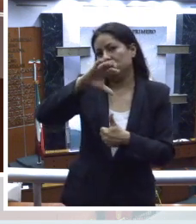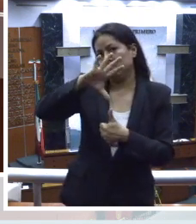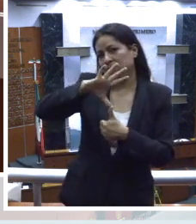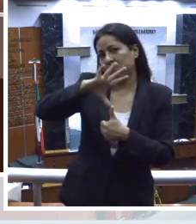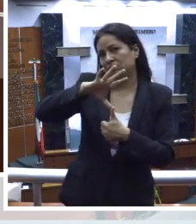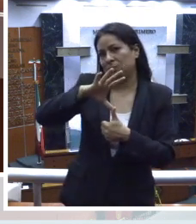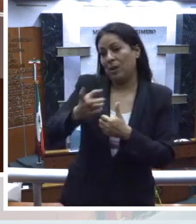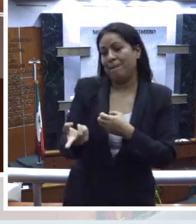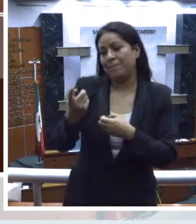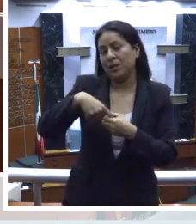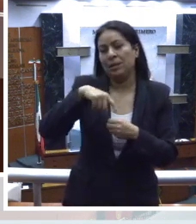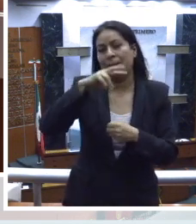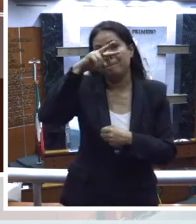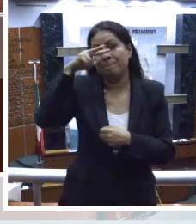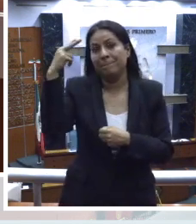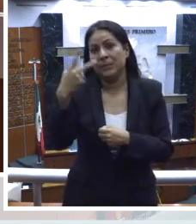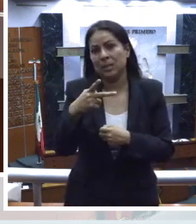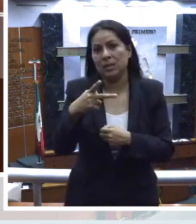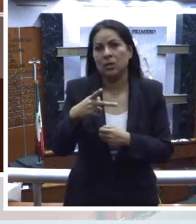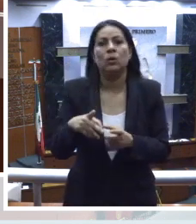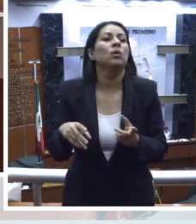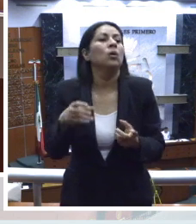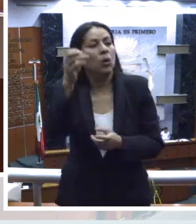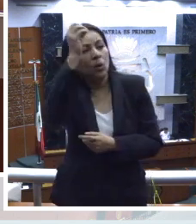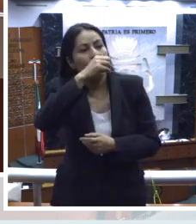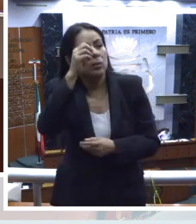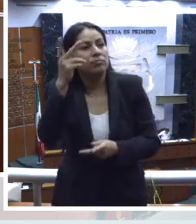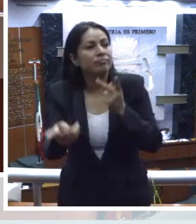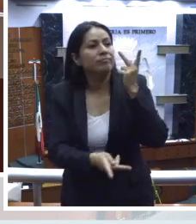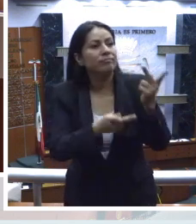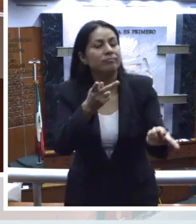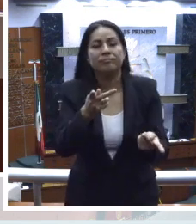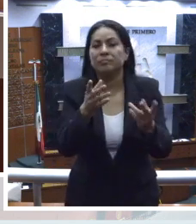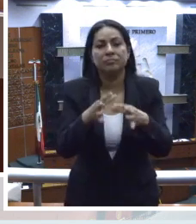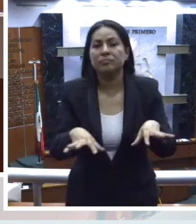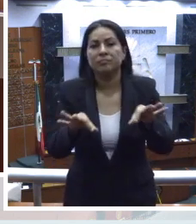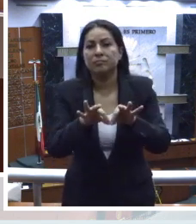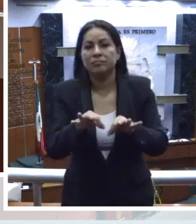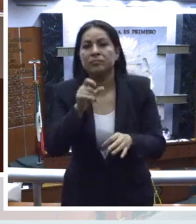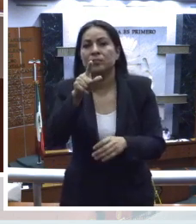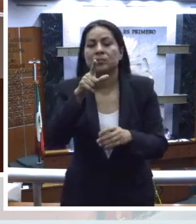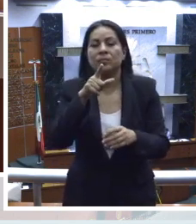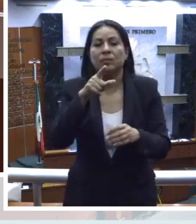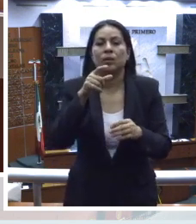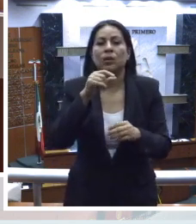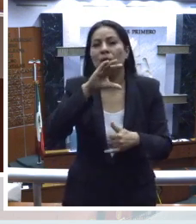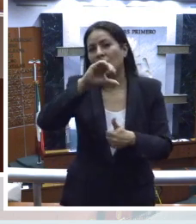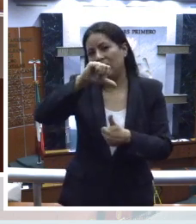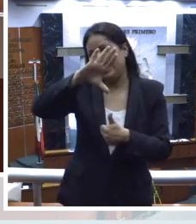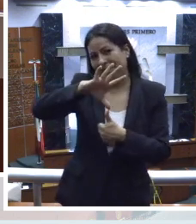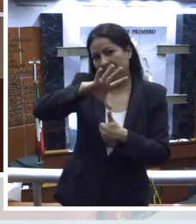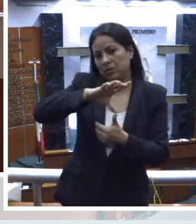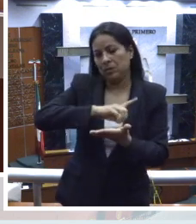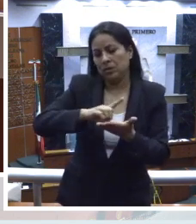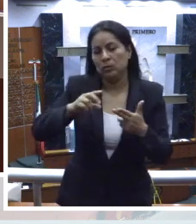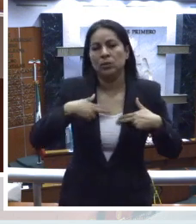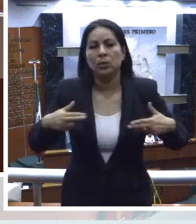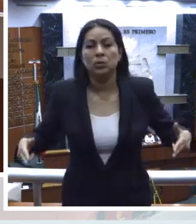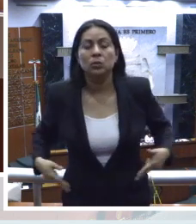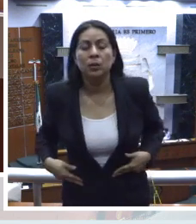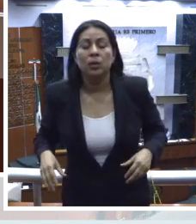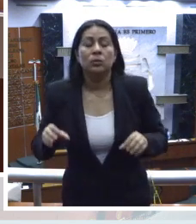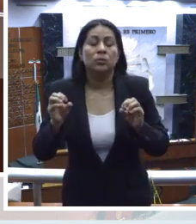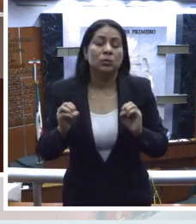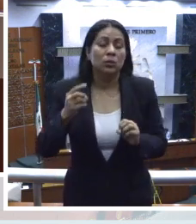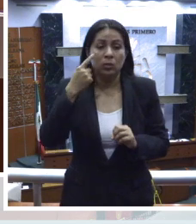pertenece México, así como en sentencias y opiniones consultivas determinadas por la Corte Interamericana de los Derechos Humanos o bien